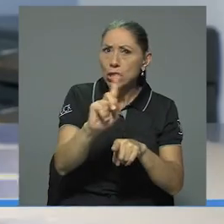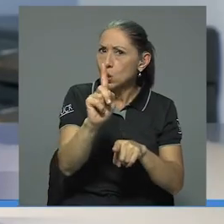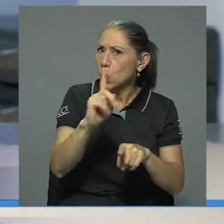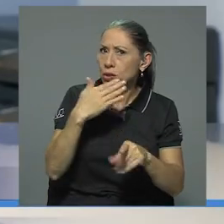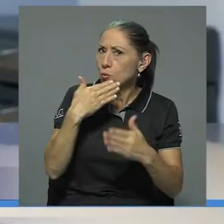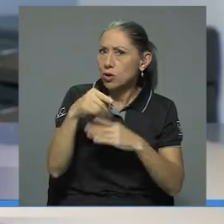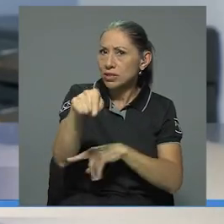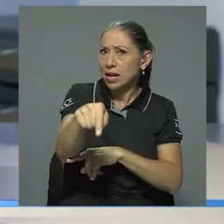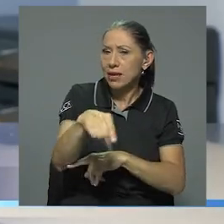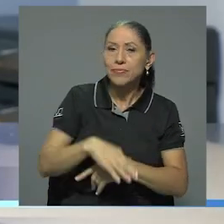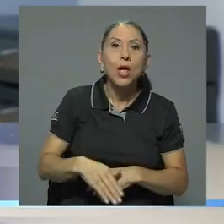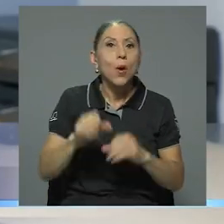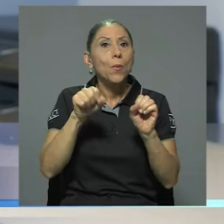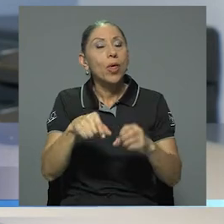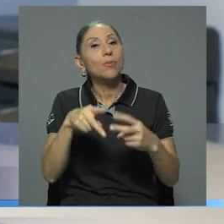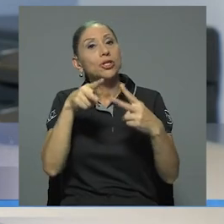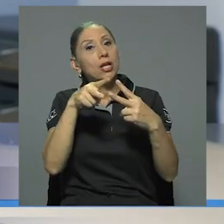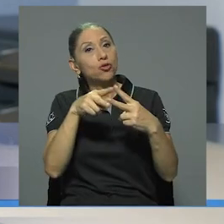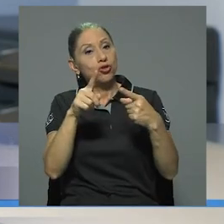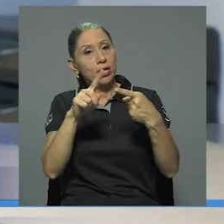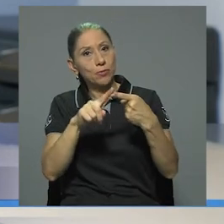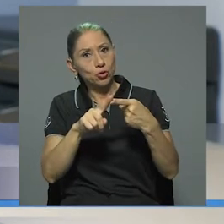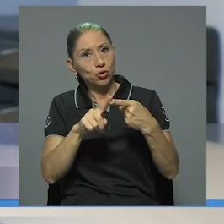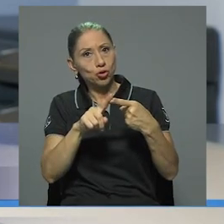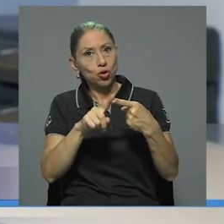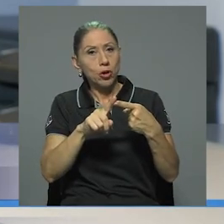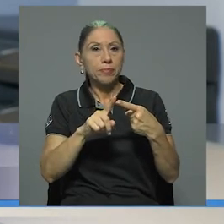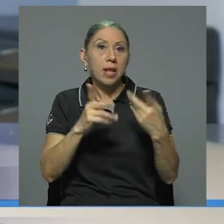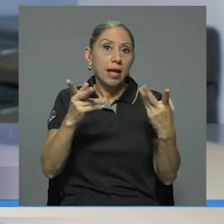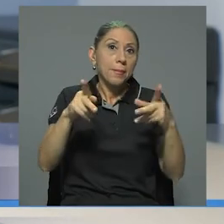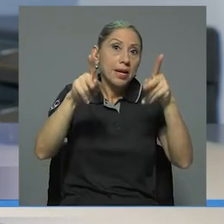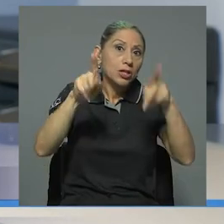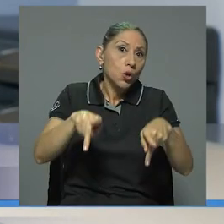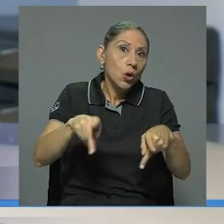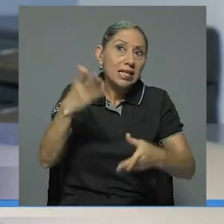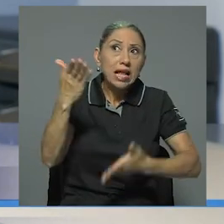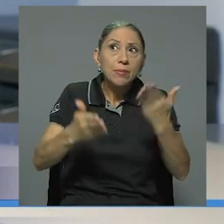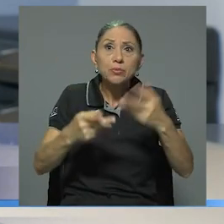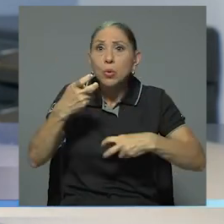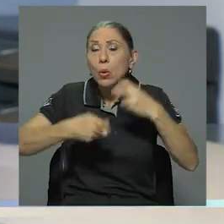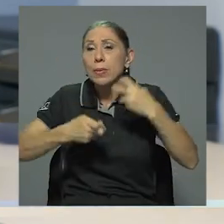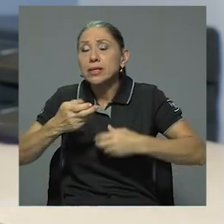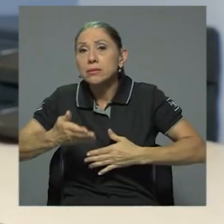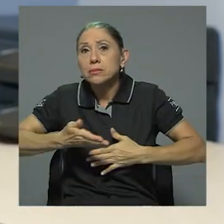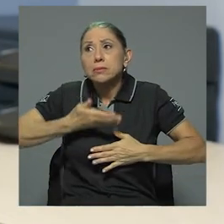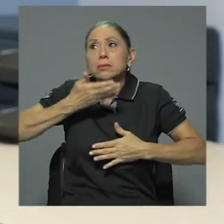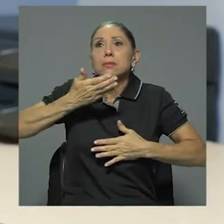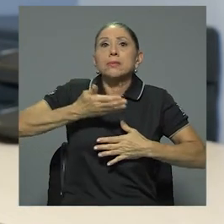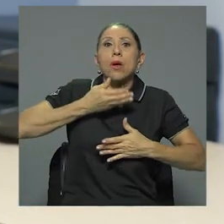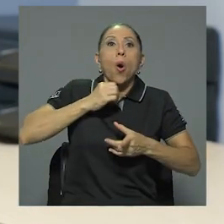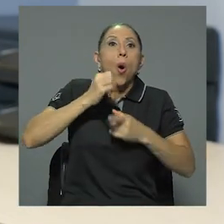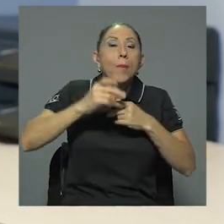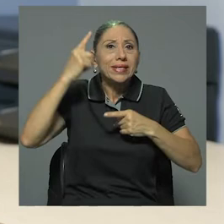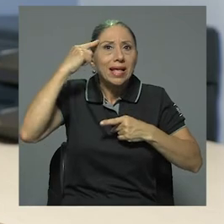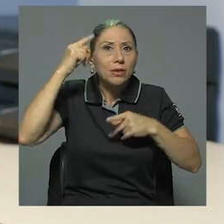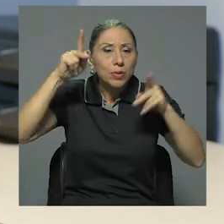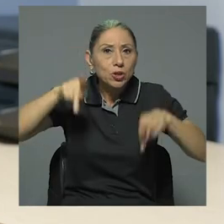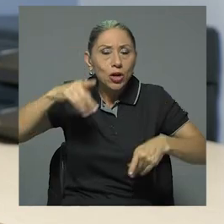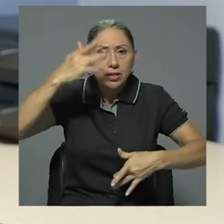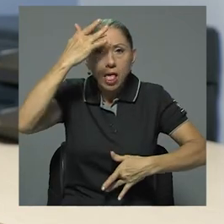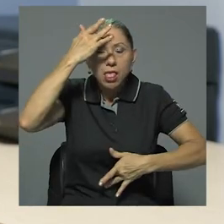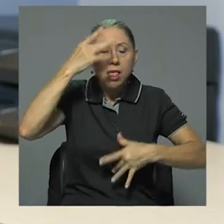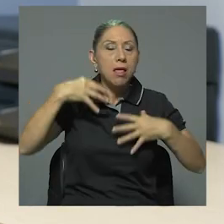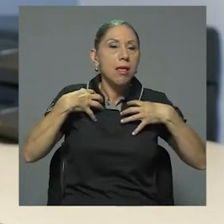dos tipos, uno sería a las personas en el caso de lesiones respiratorias o pensando en pacientes asmáticos